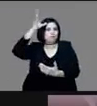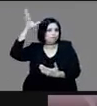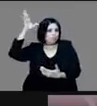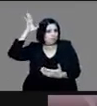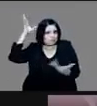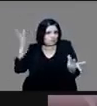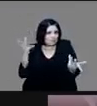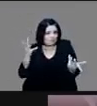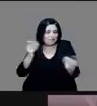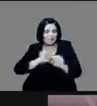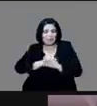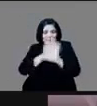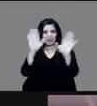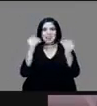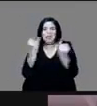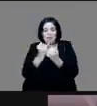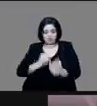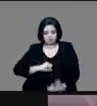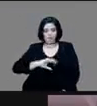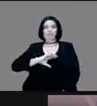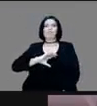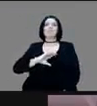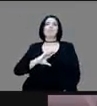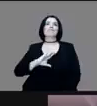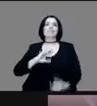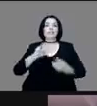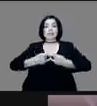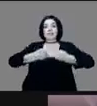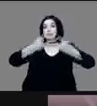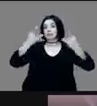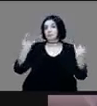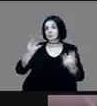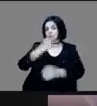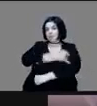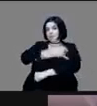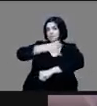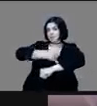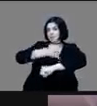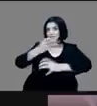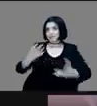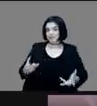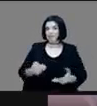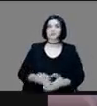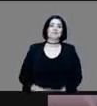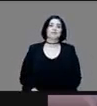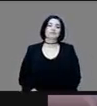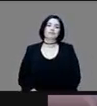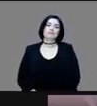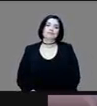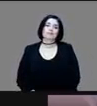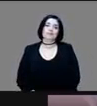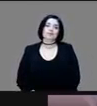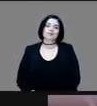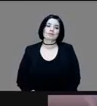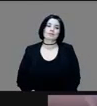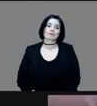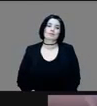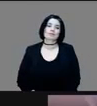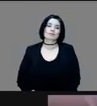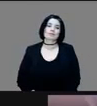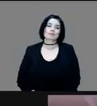y de la identidad e historia de Iztapalapa. Me llama la atención